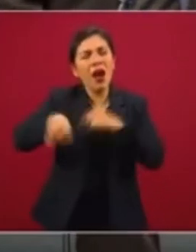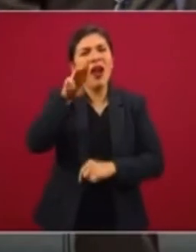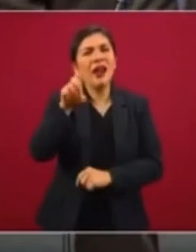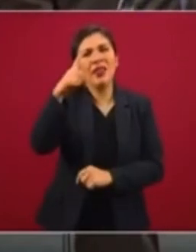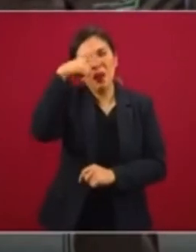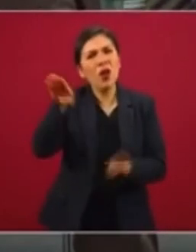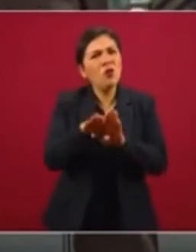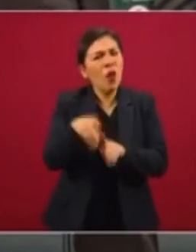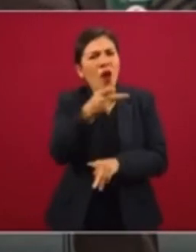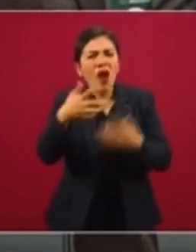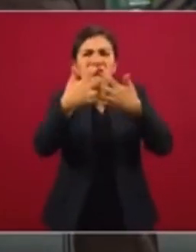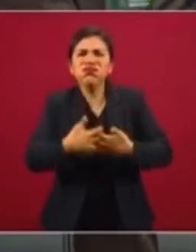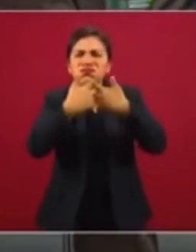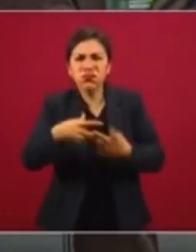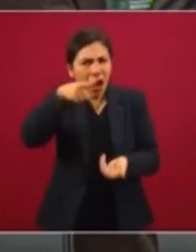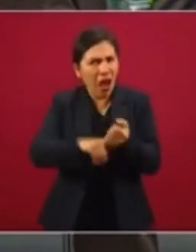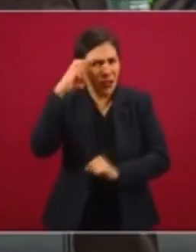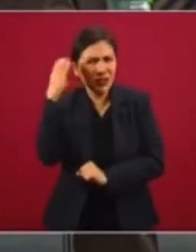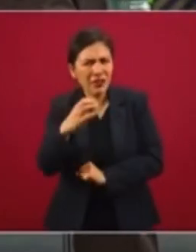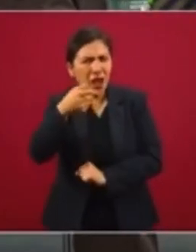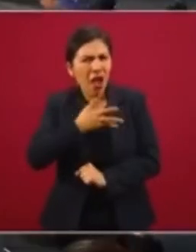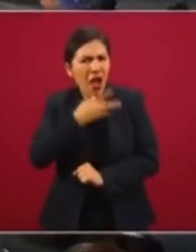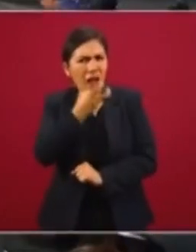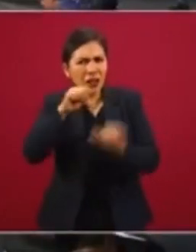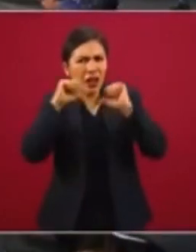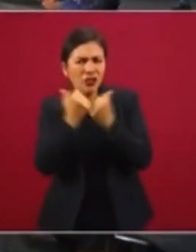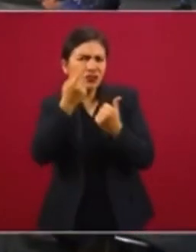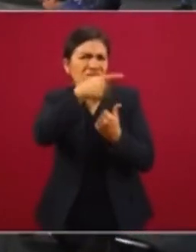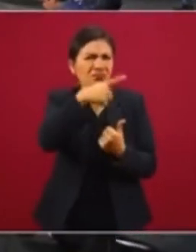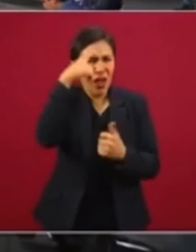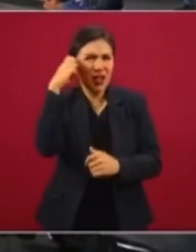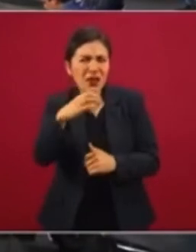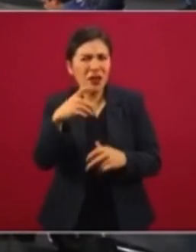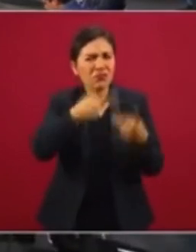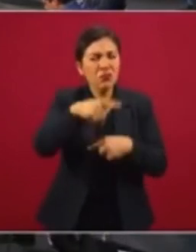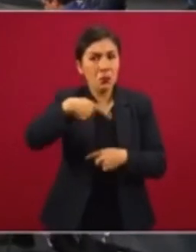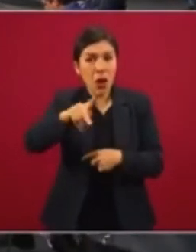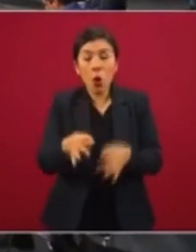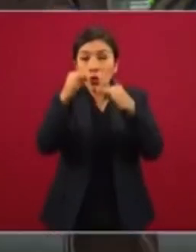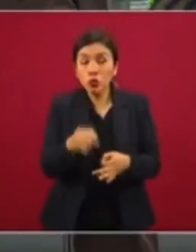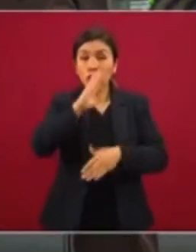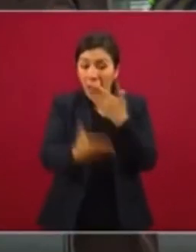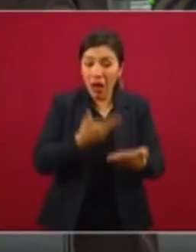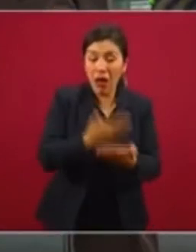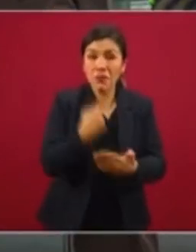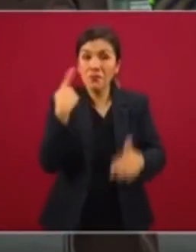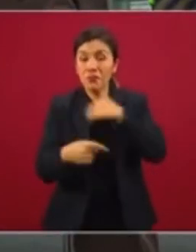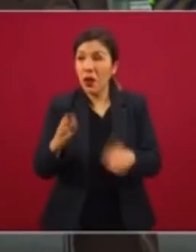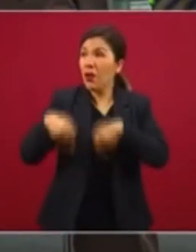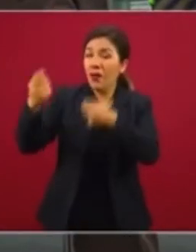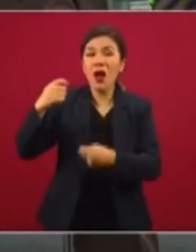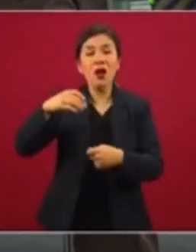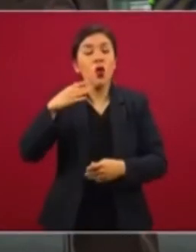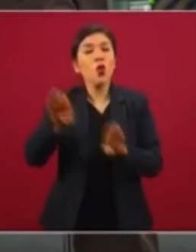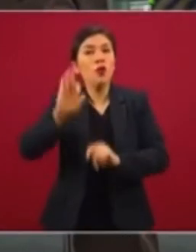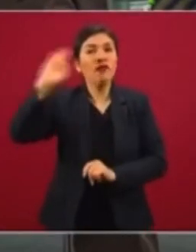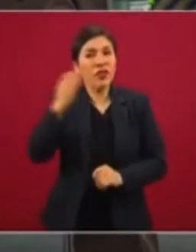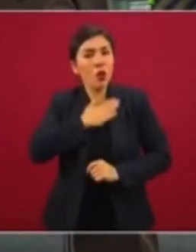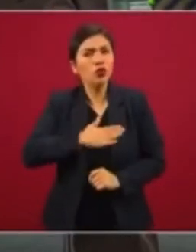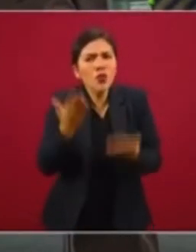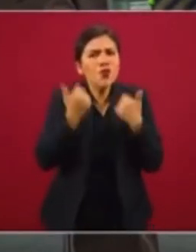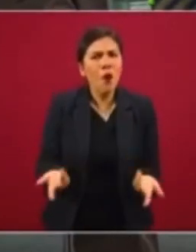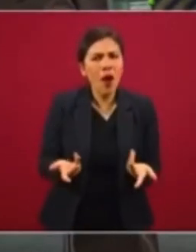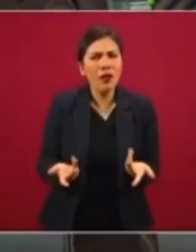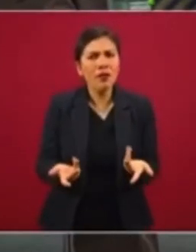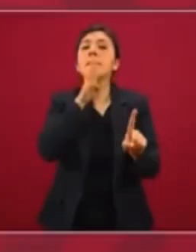en fin, toda la operatividad criminal que tiene esta organización delictiva, pero cargos, cargos al llegar a nivel justicia federal, no los hay.